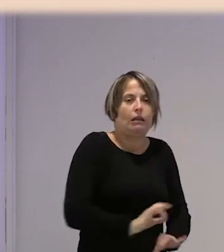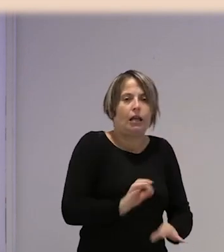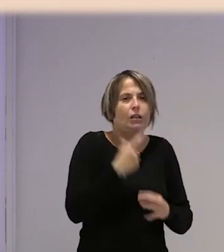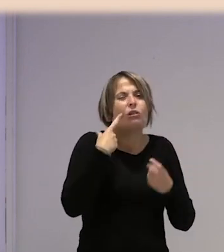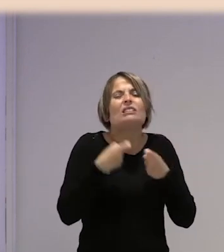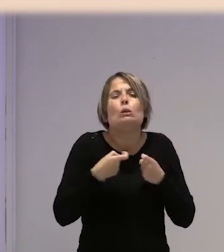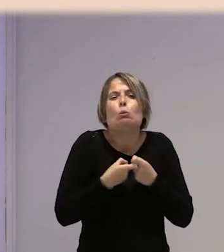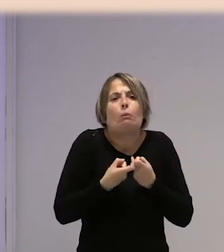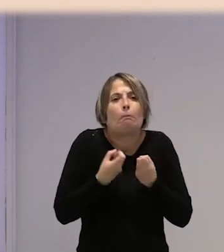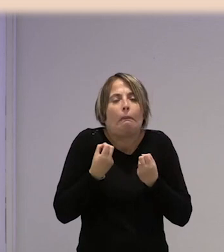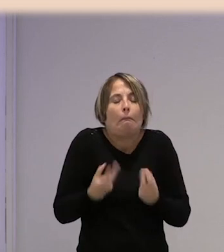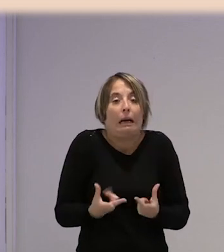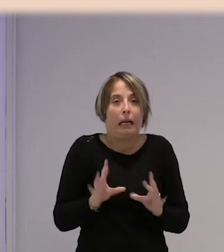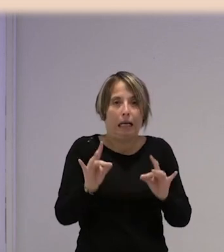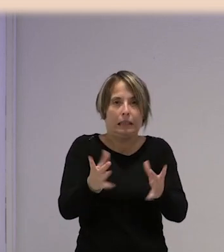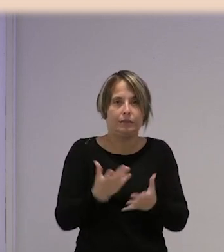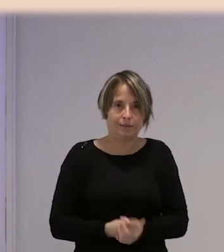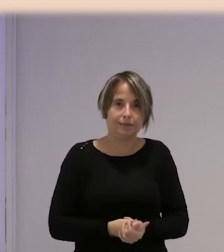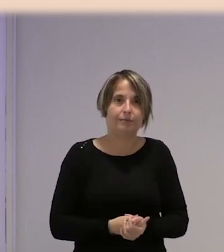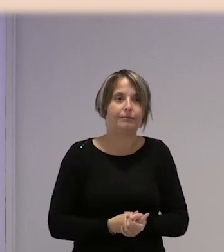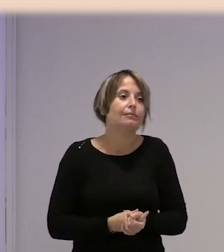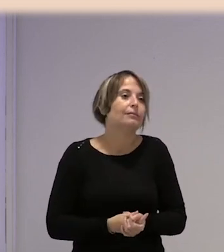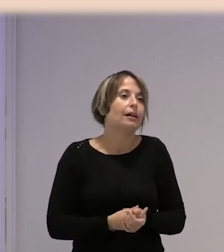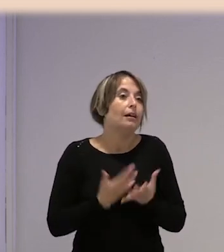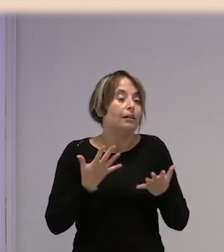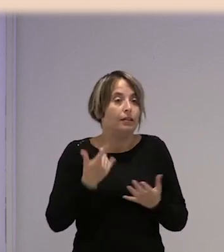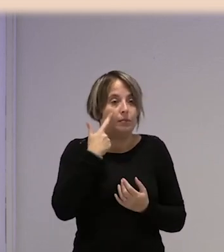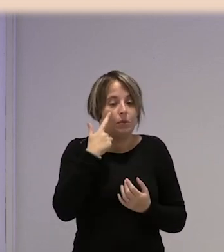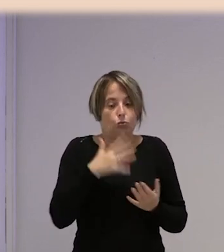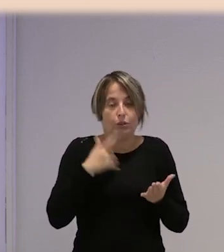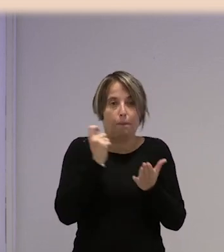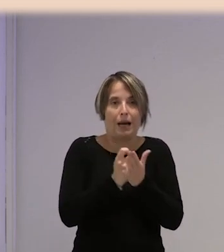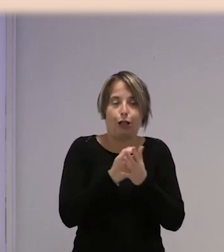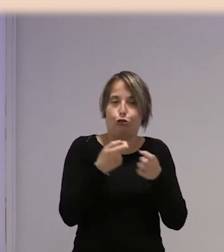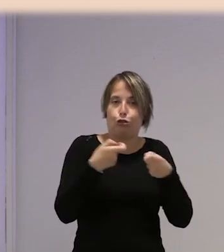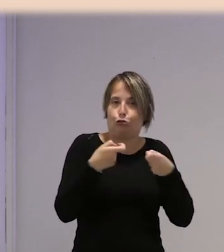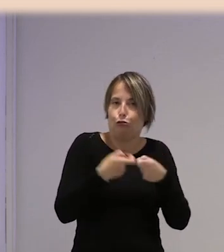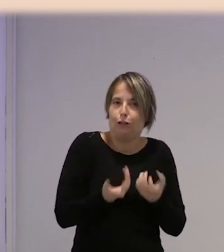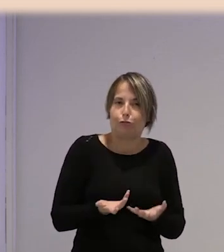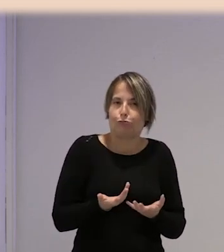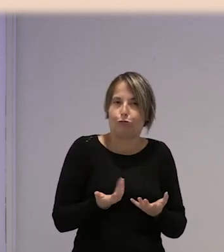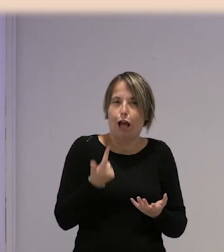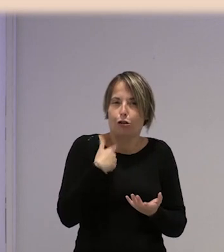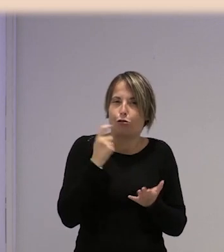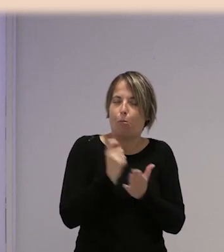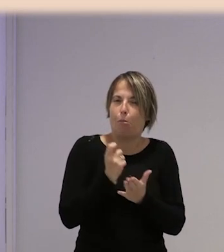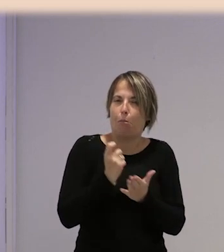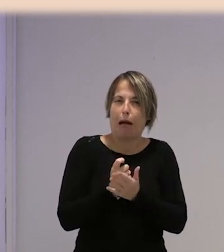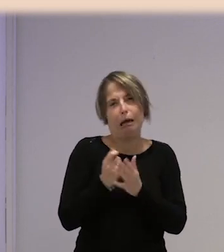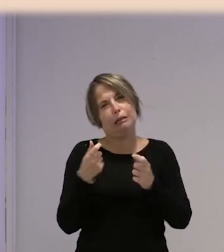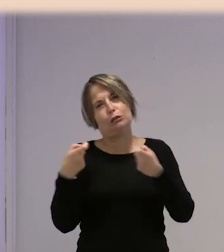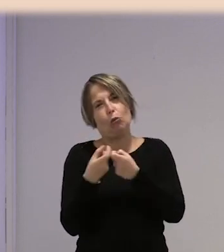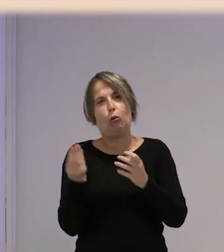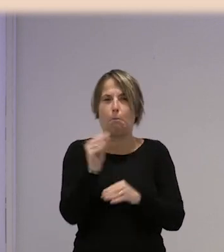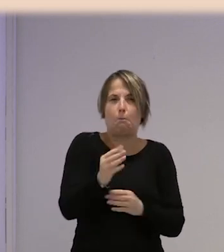qué seguro estamos hablando? Además que eso tendría que estar ya pagando tu seguridad social, ¿no? ¿Qué seguro está firmando? Claro, pero aparte que tiene